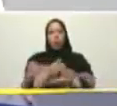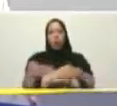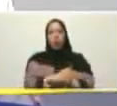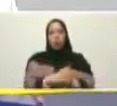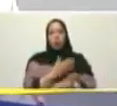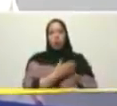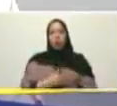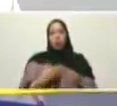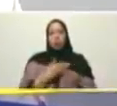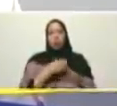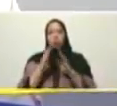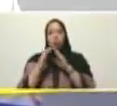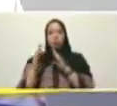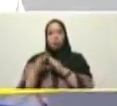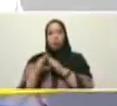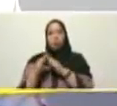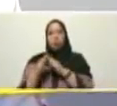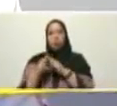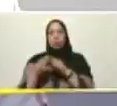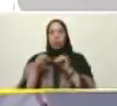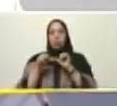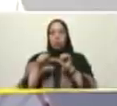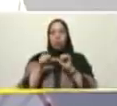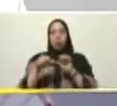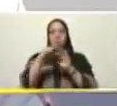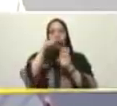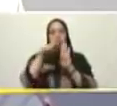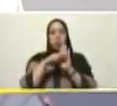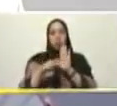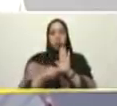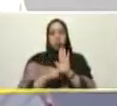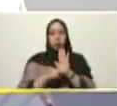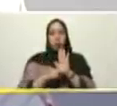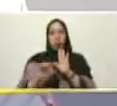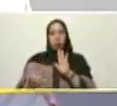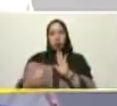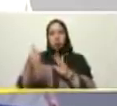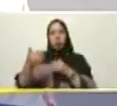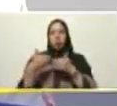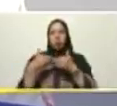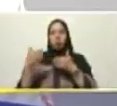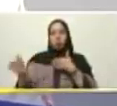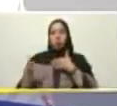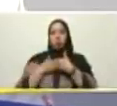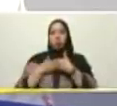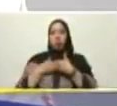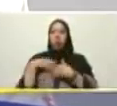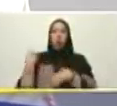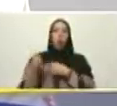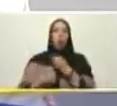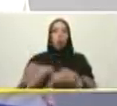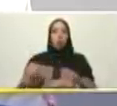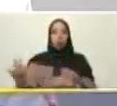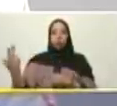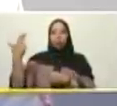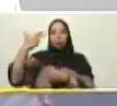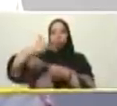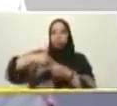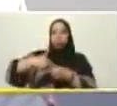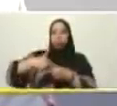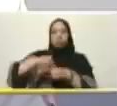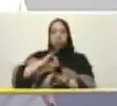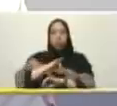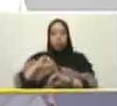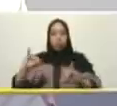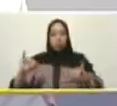y siguiendo sus instrucciones logramos superar el bloqueo con la utilización del petro y usted autorizó